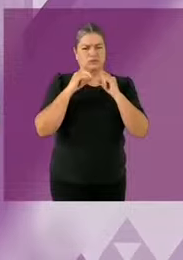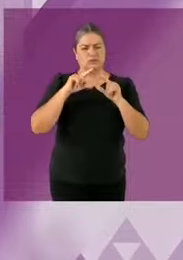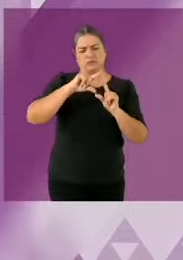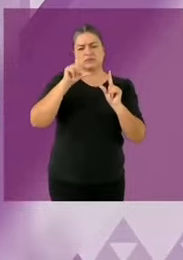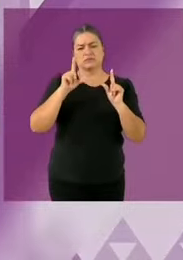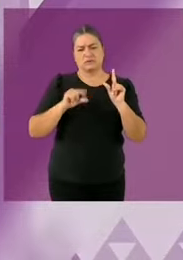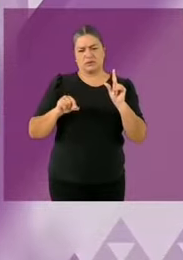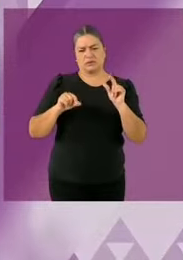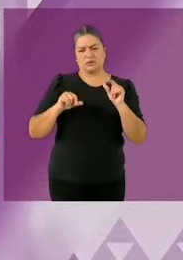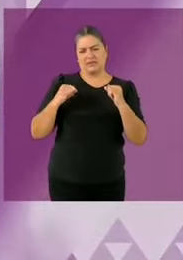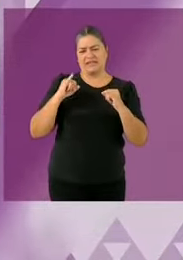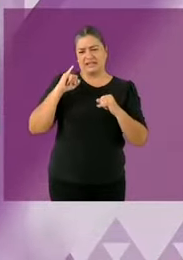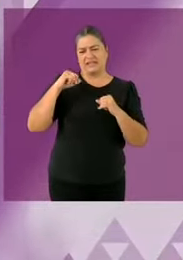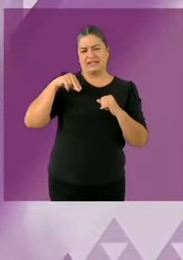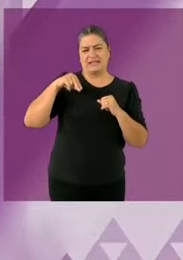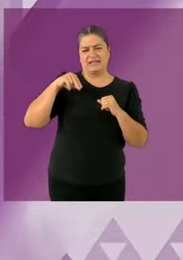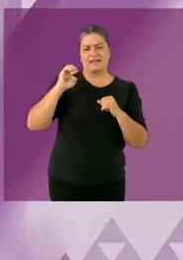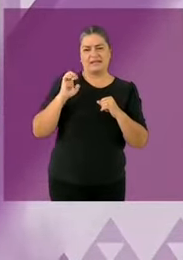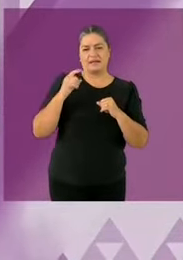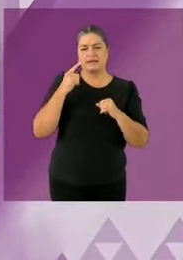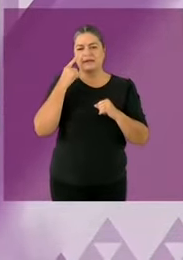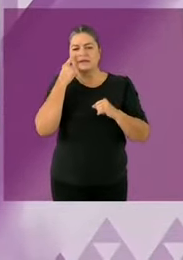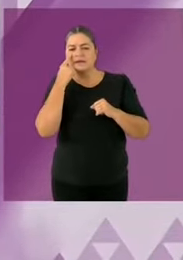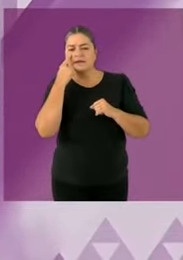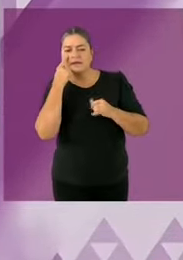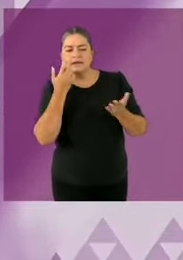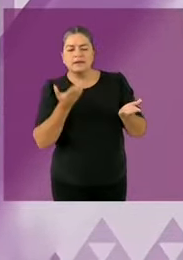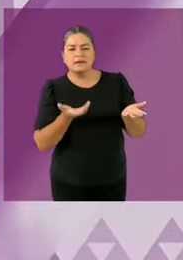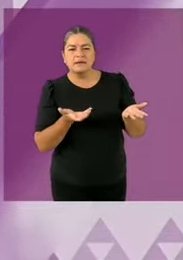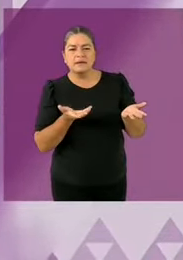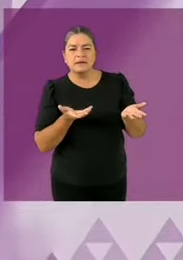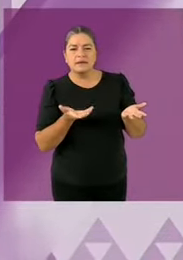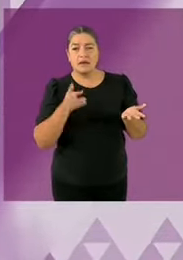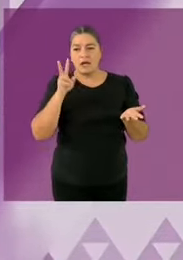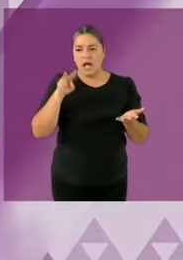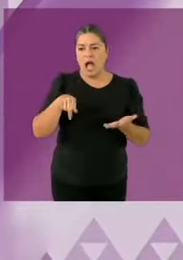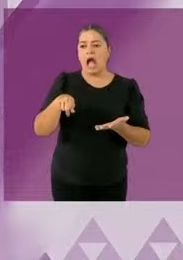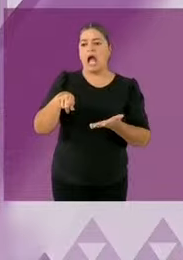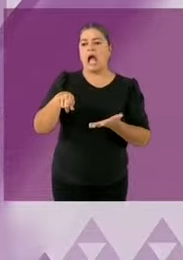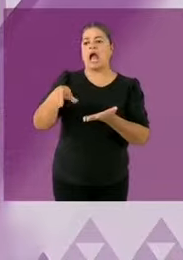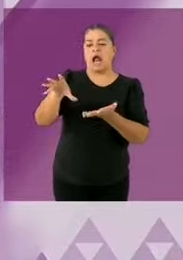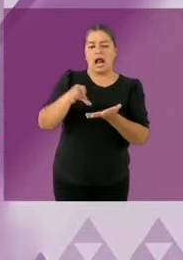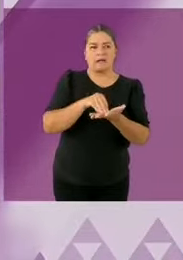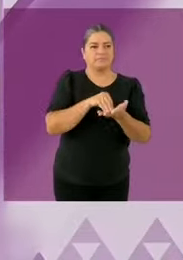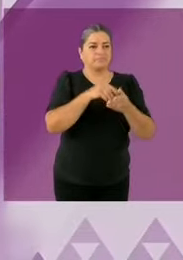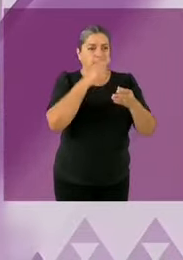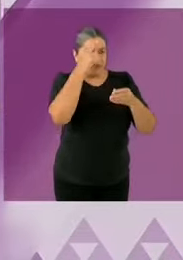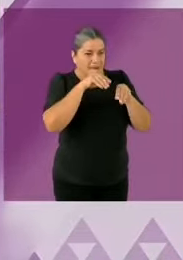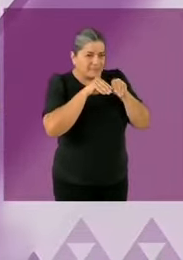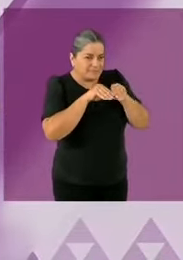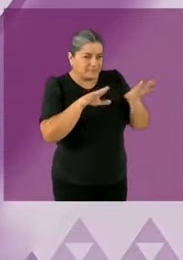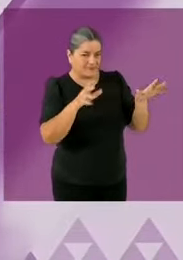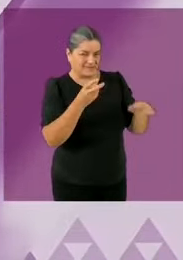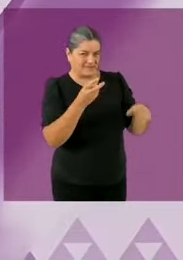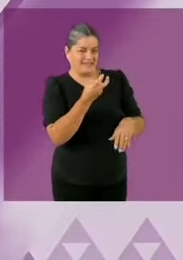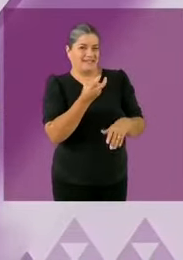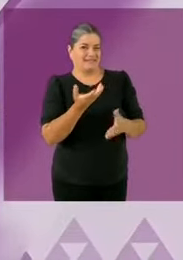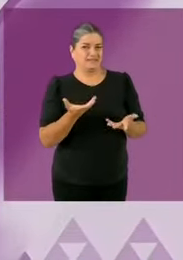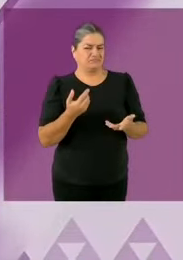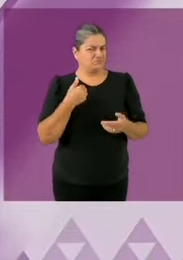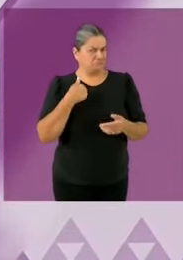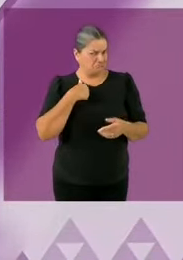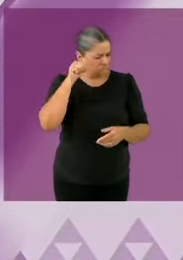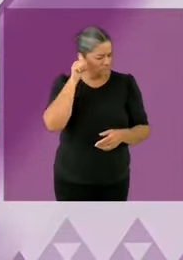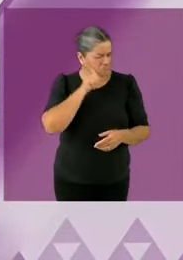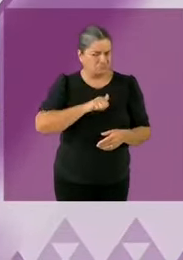exigibles por los ciudadanos y por las ciudadanas. Una iniciativa para expedir la Ley General de Comunicación Social y Publicado Oficial. La Ley Chayote de